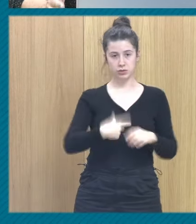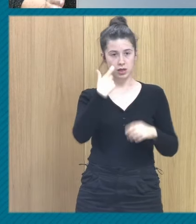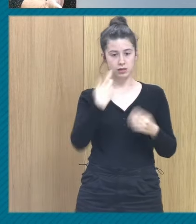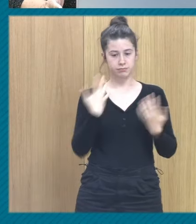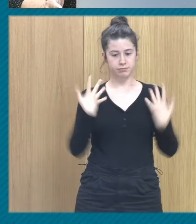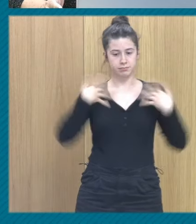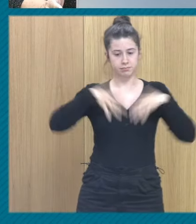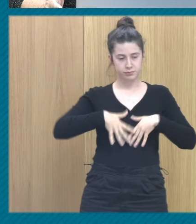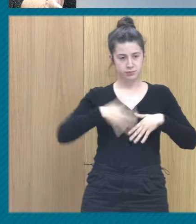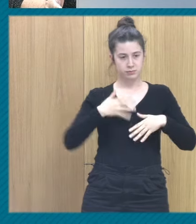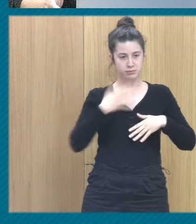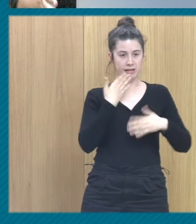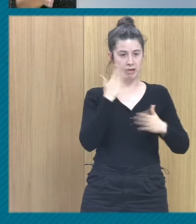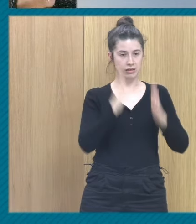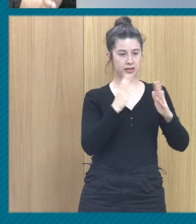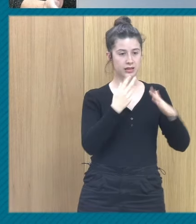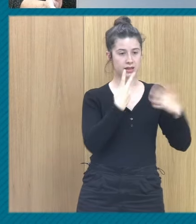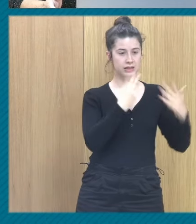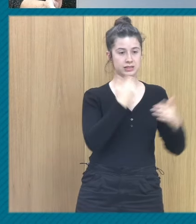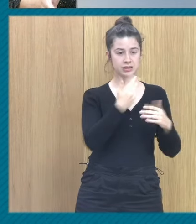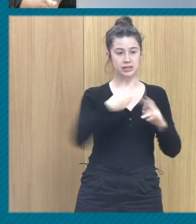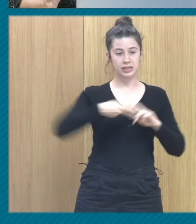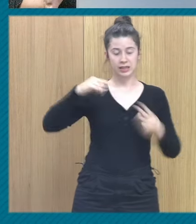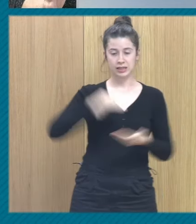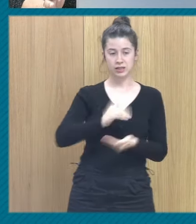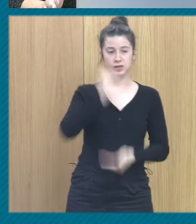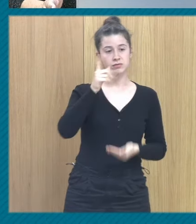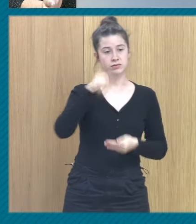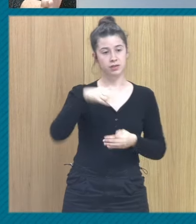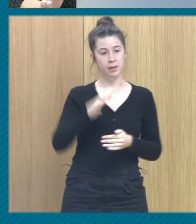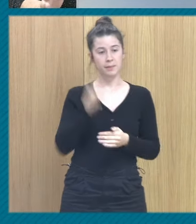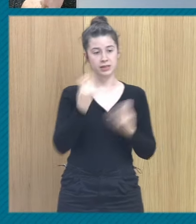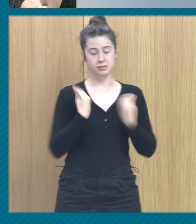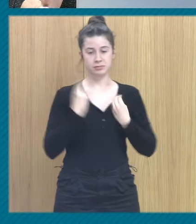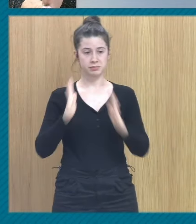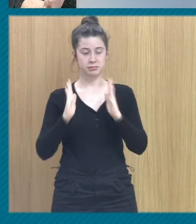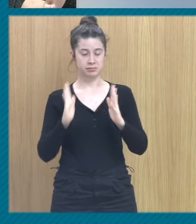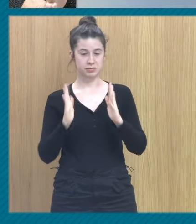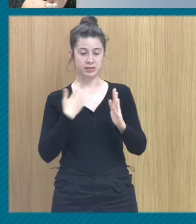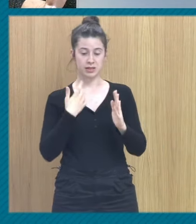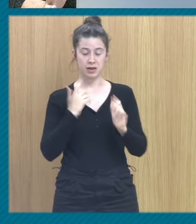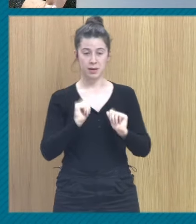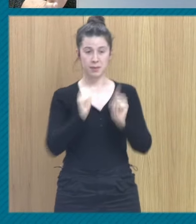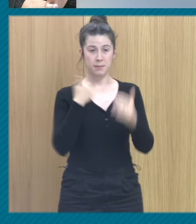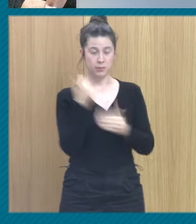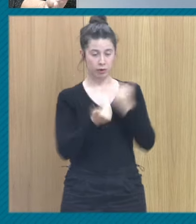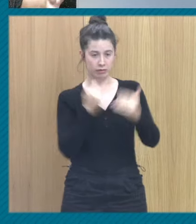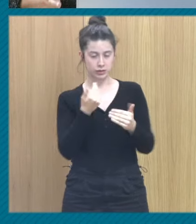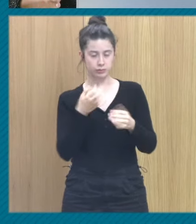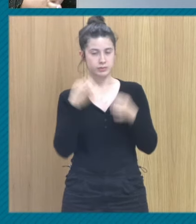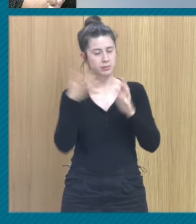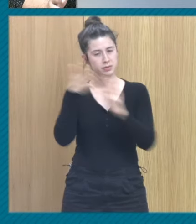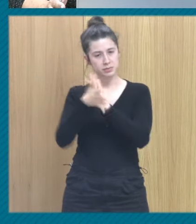primeros años de vida. Ese edificio, cuando yo empiezo el proceso psicoterapéutico, una de las cosas que les explico a las personas es...